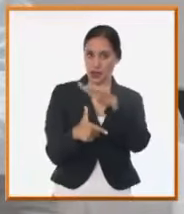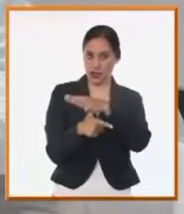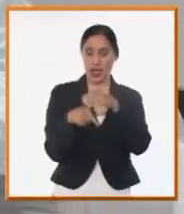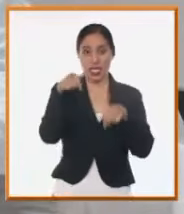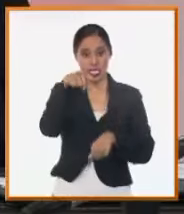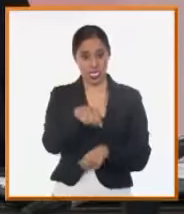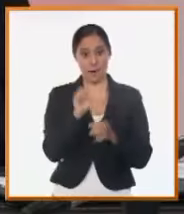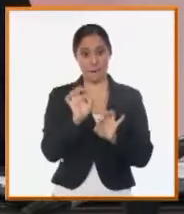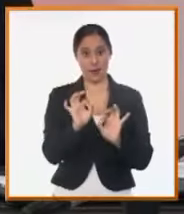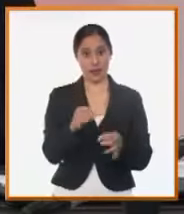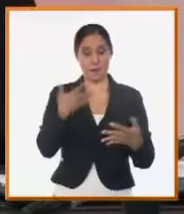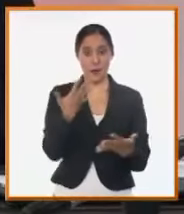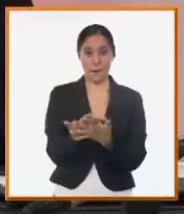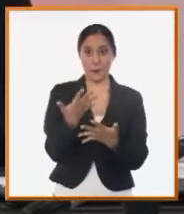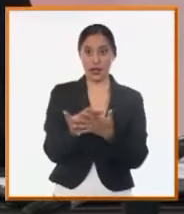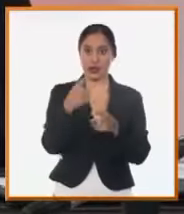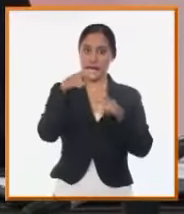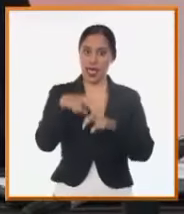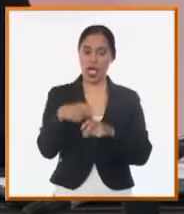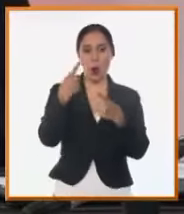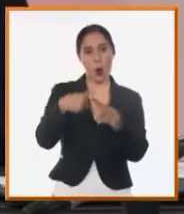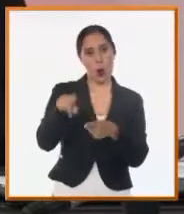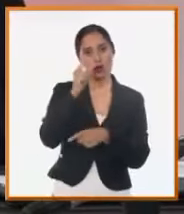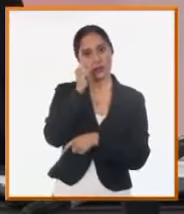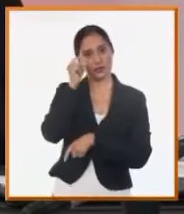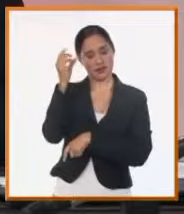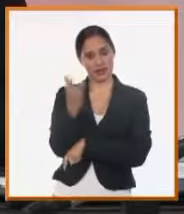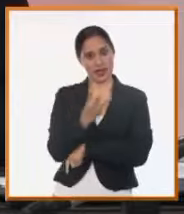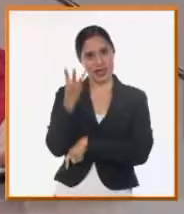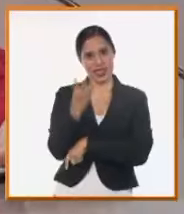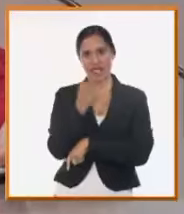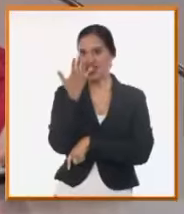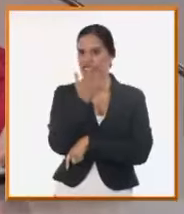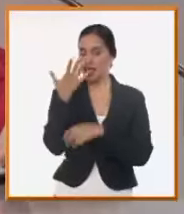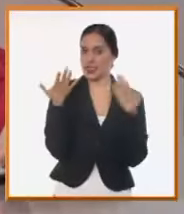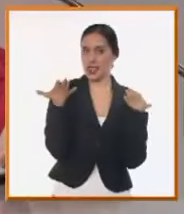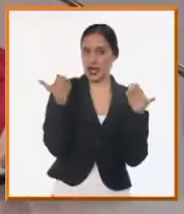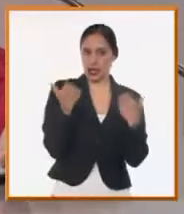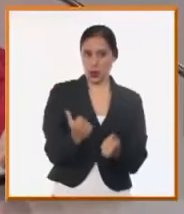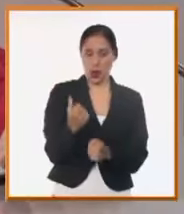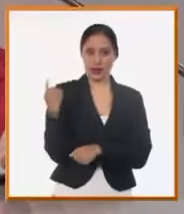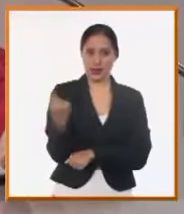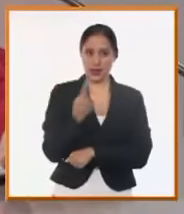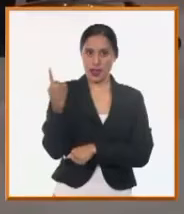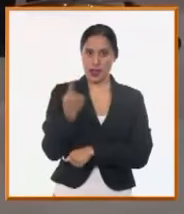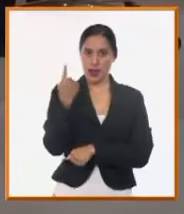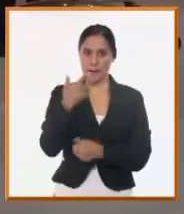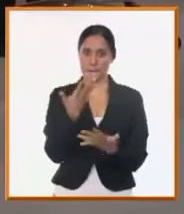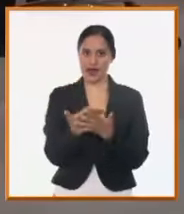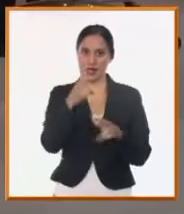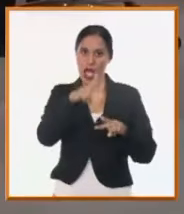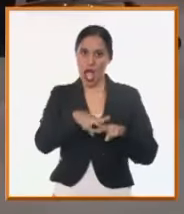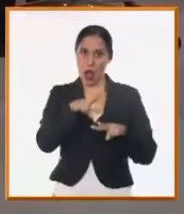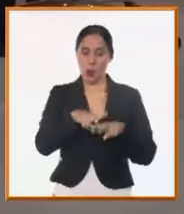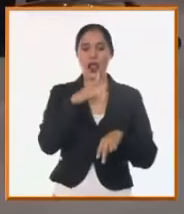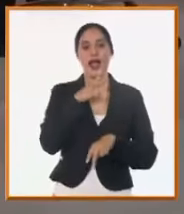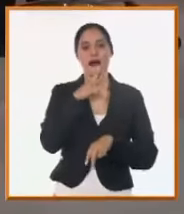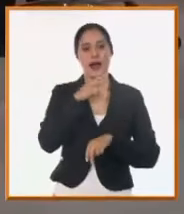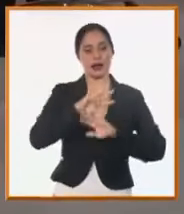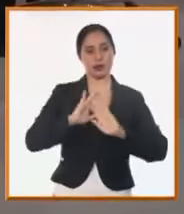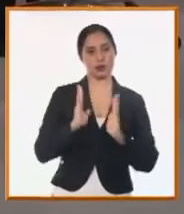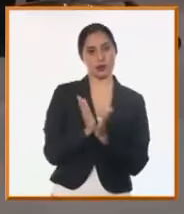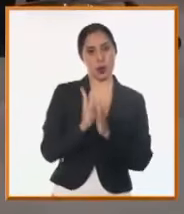propia OSDE, y Leonel Díaz Hernández, director general de la empresa Aguas de La Habana. Con ellos estaremos compartiendo